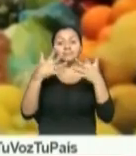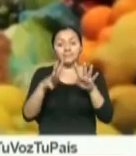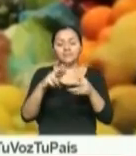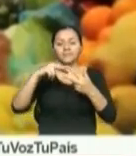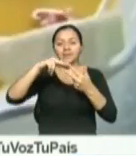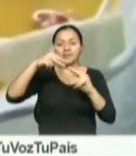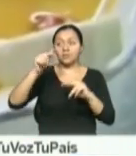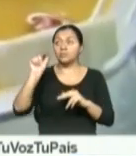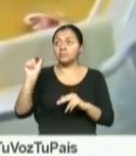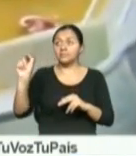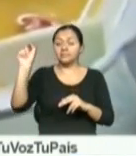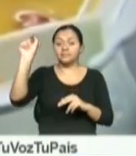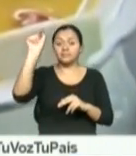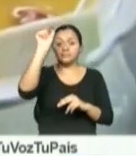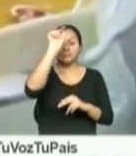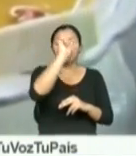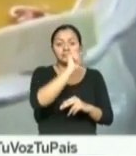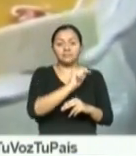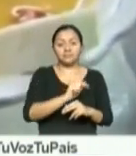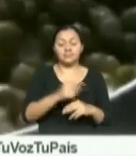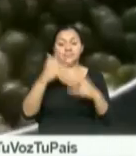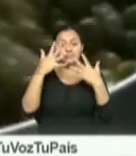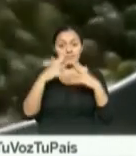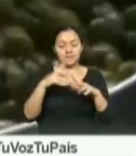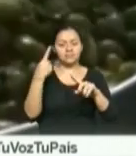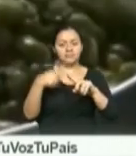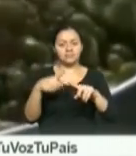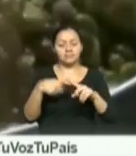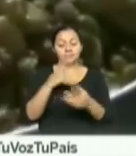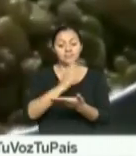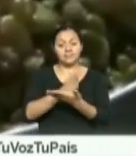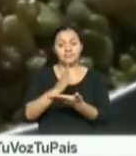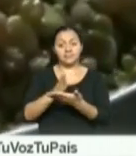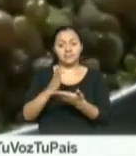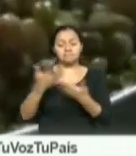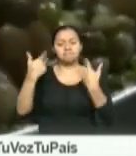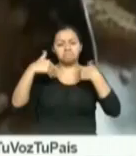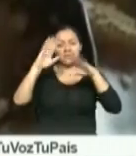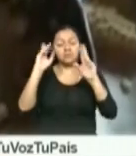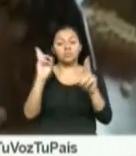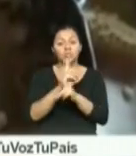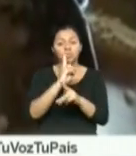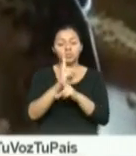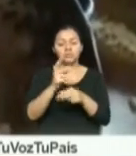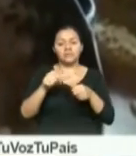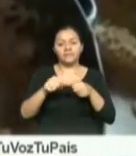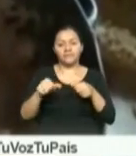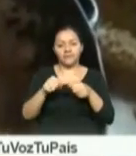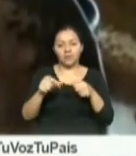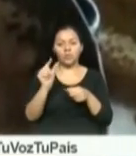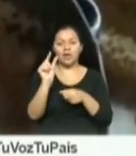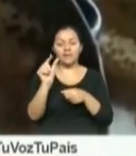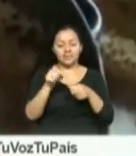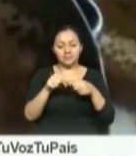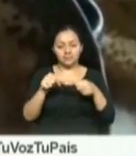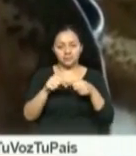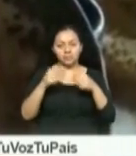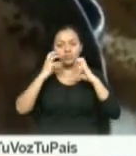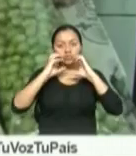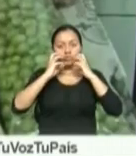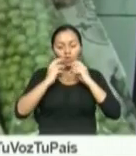región de nuestro país la elaboración de la Fanesca difiere, los ingredientes más utilizados son el fréjol, habas, choclo,